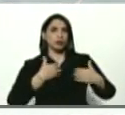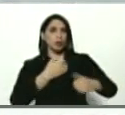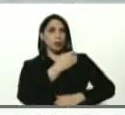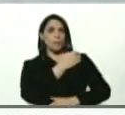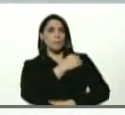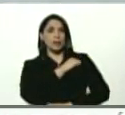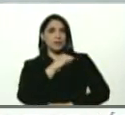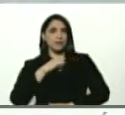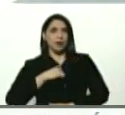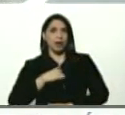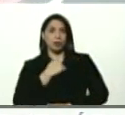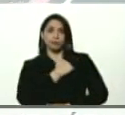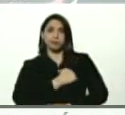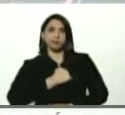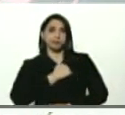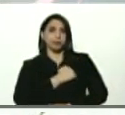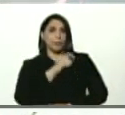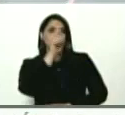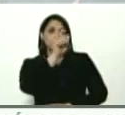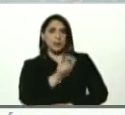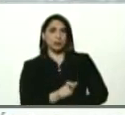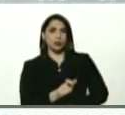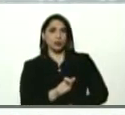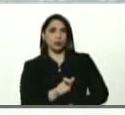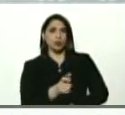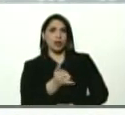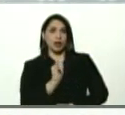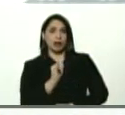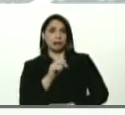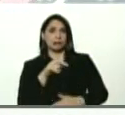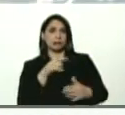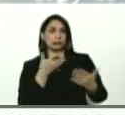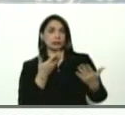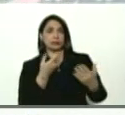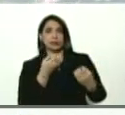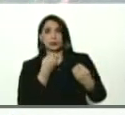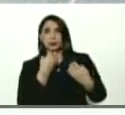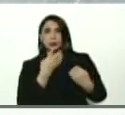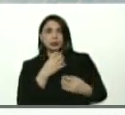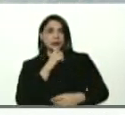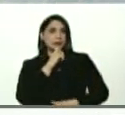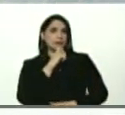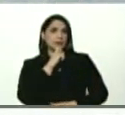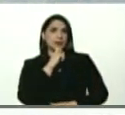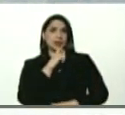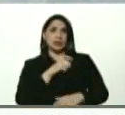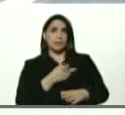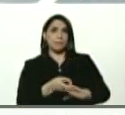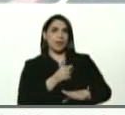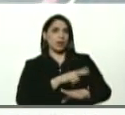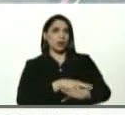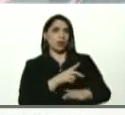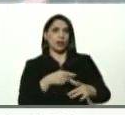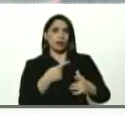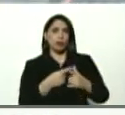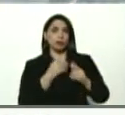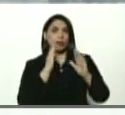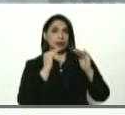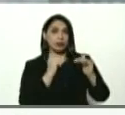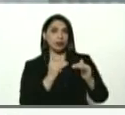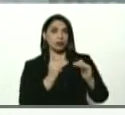Y, lamentándolo mucho, esta persona está en condiciones, bueno, complicadas y están siendo debidamente